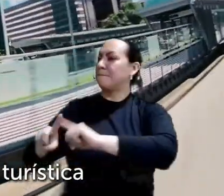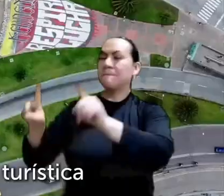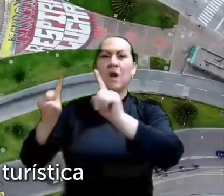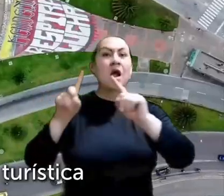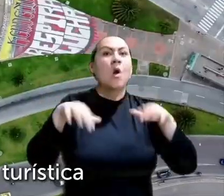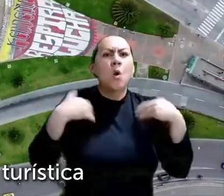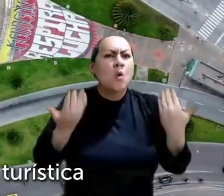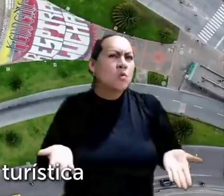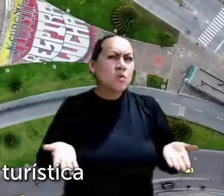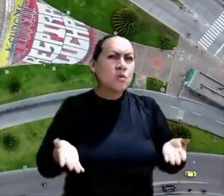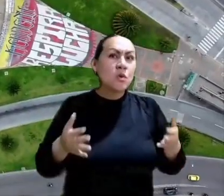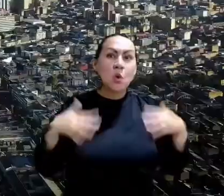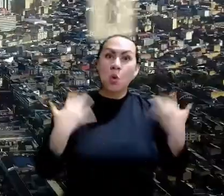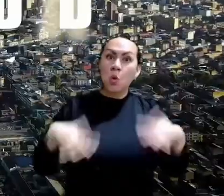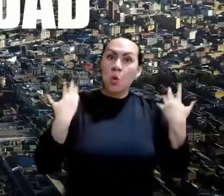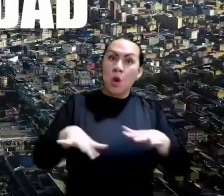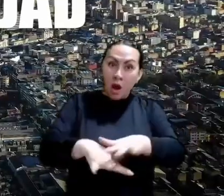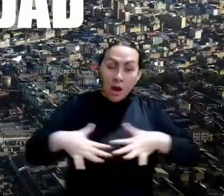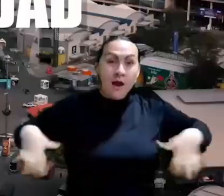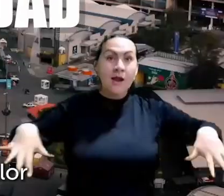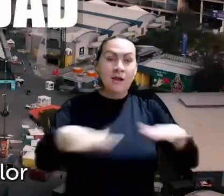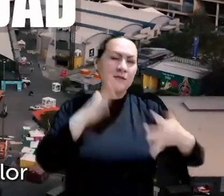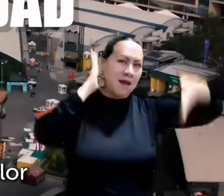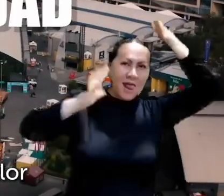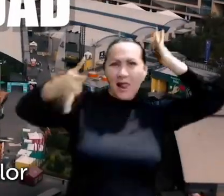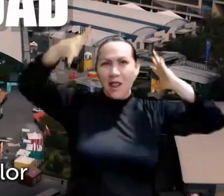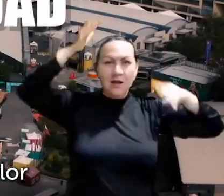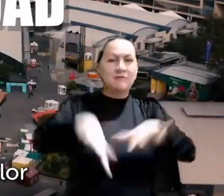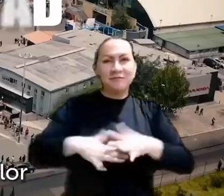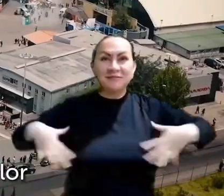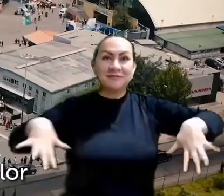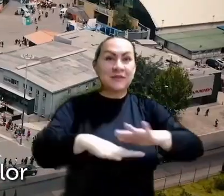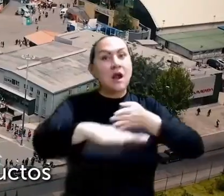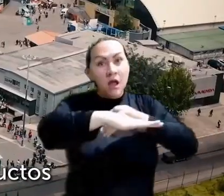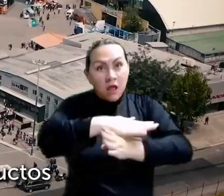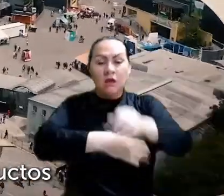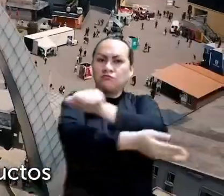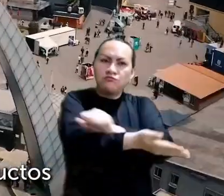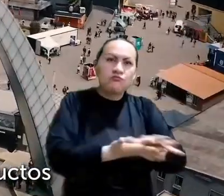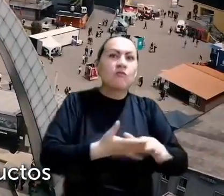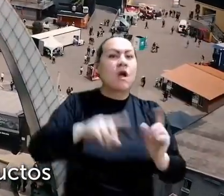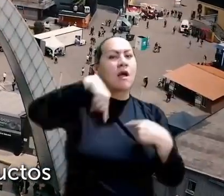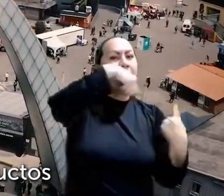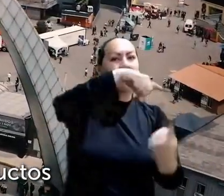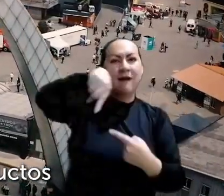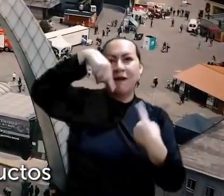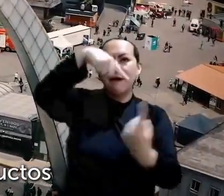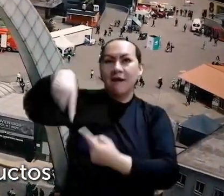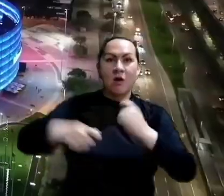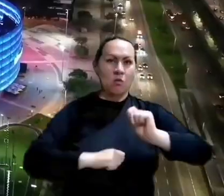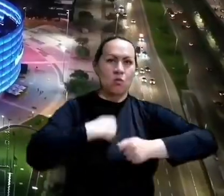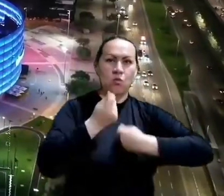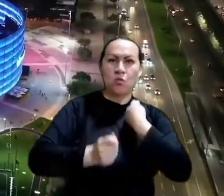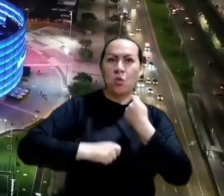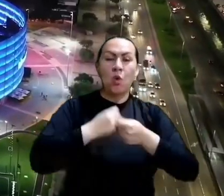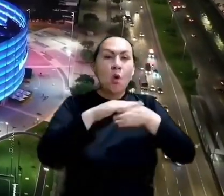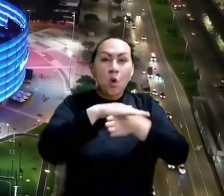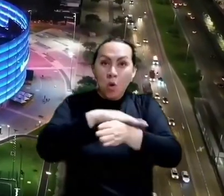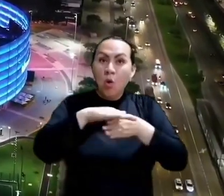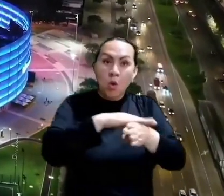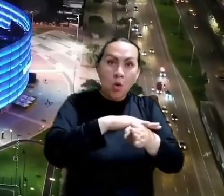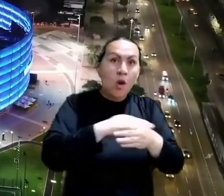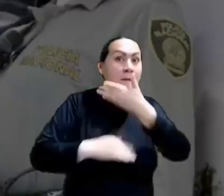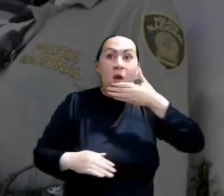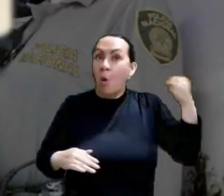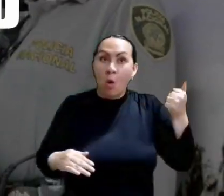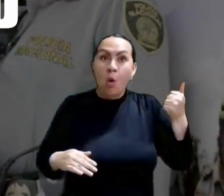disfrutar de la actividad turística. Es competitiva, al incluir a la cadena de valor para ofertar servicios y productos de mejor